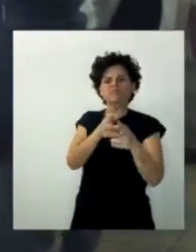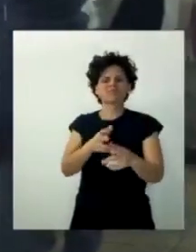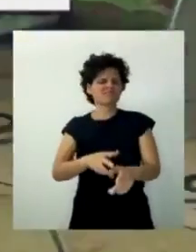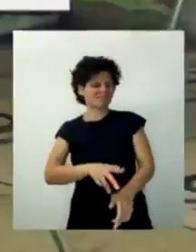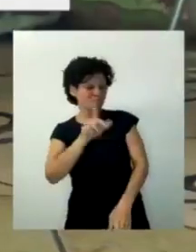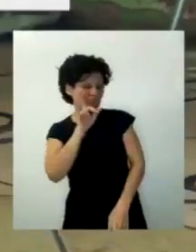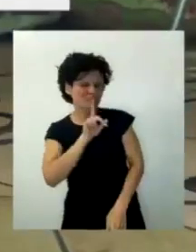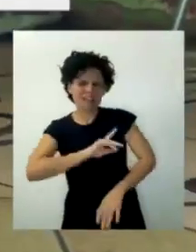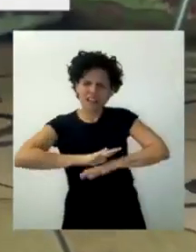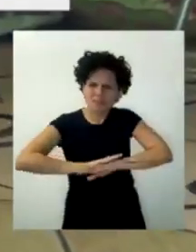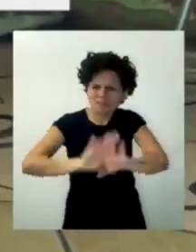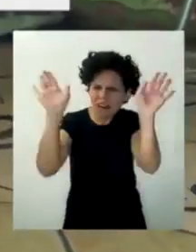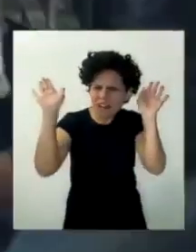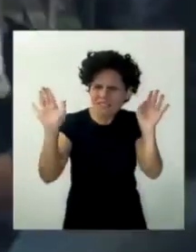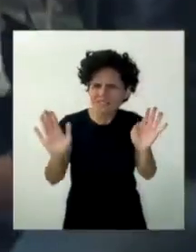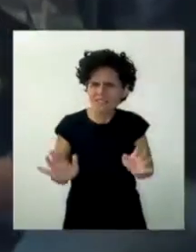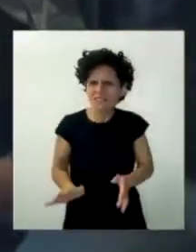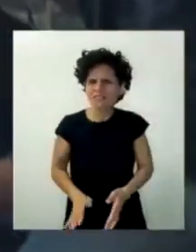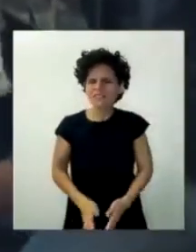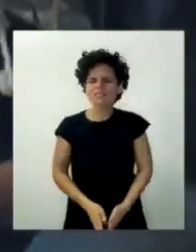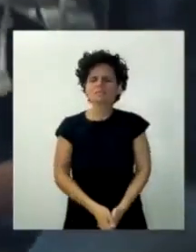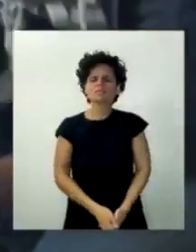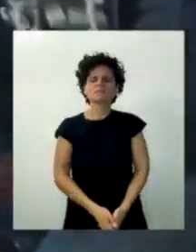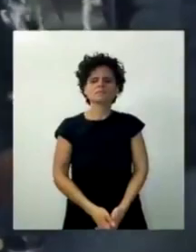No más, mentira.